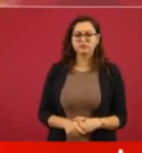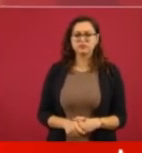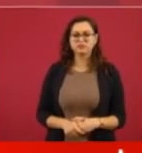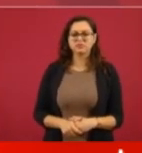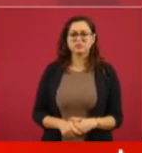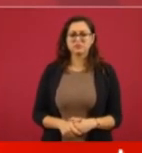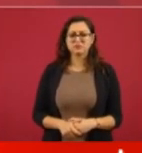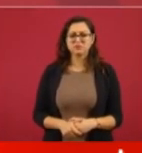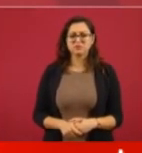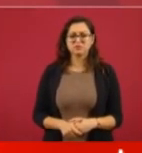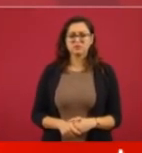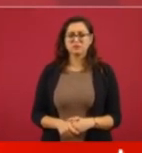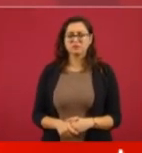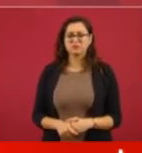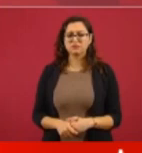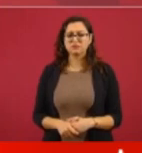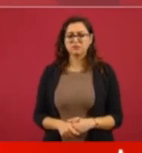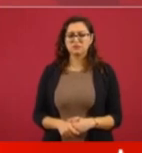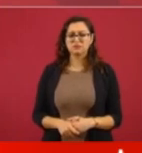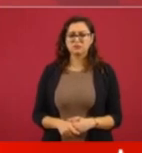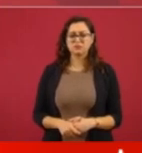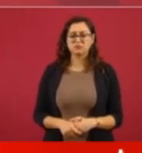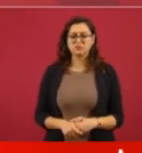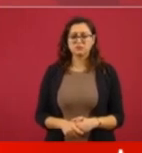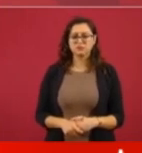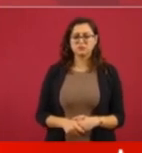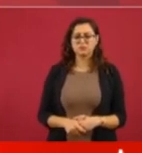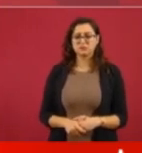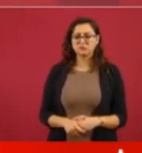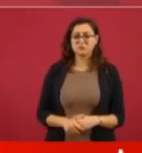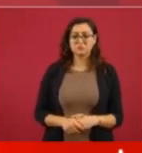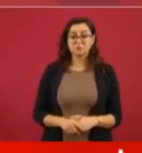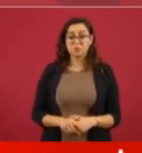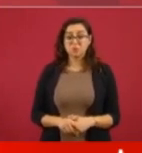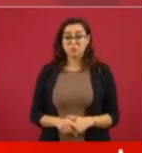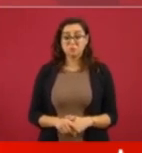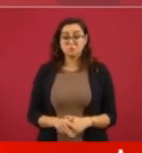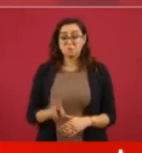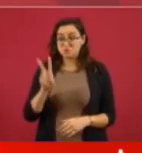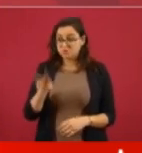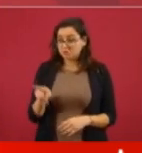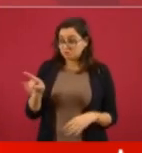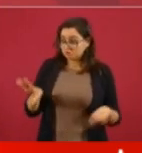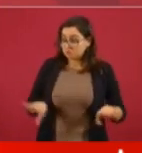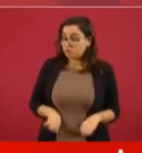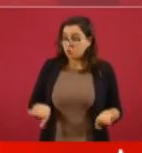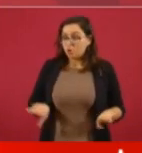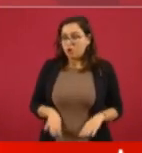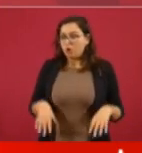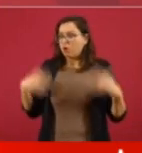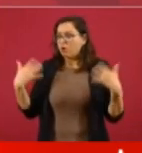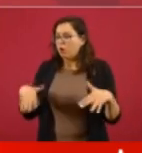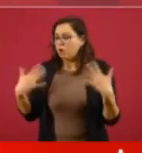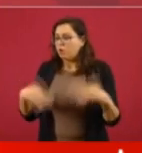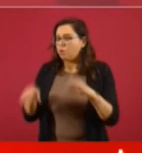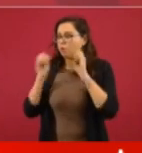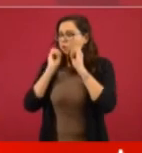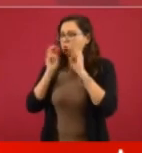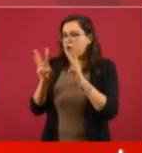extraordinario su comportamiento. Él encarna